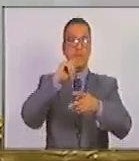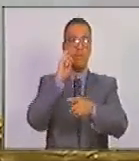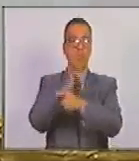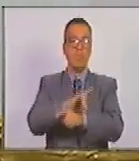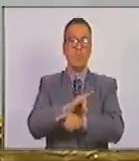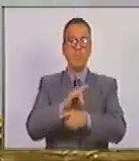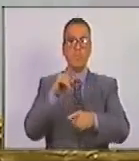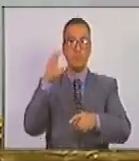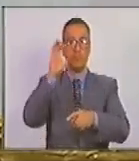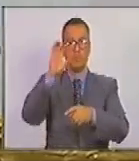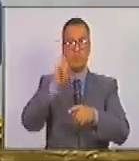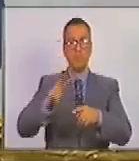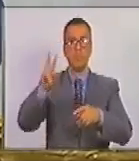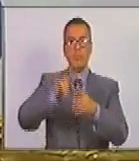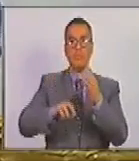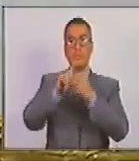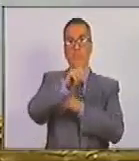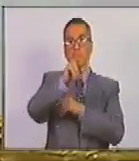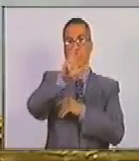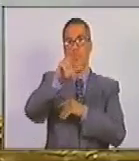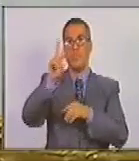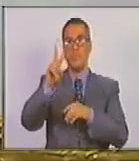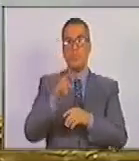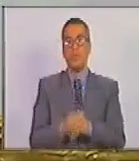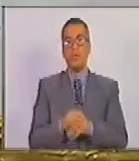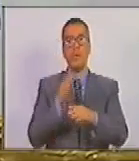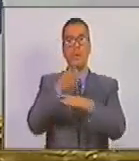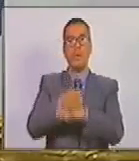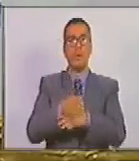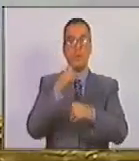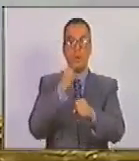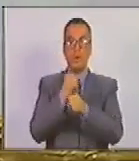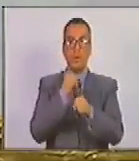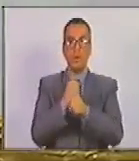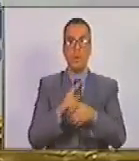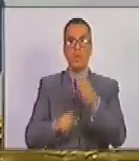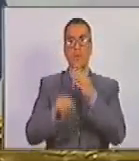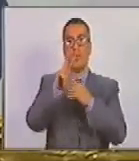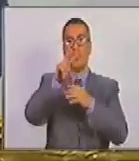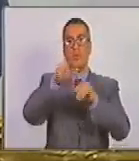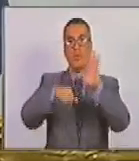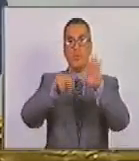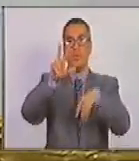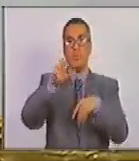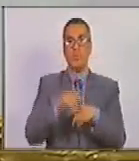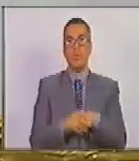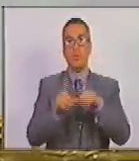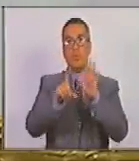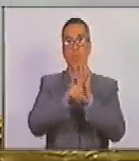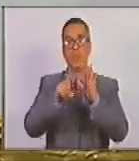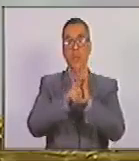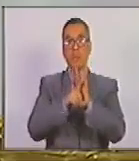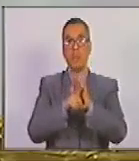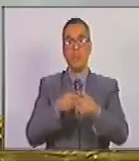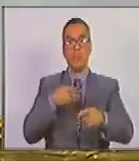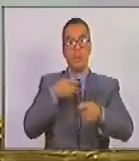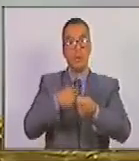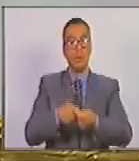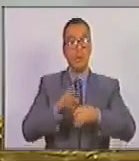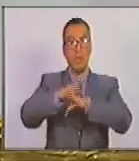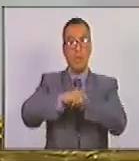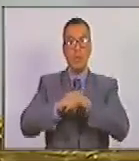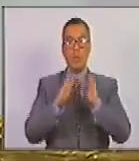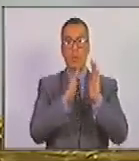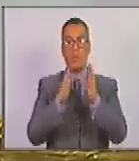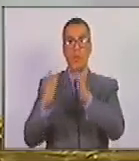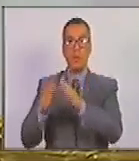128 129 132 usurpación de funciones el 213 la ley orgánica contra la delincuencia